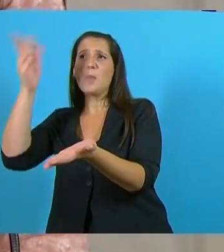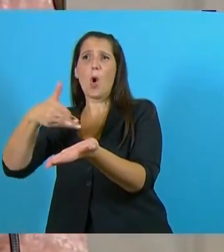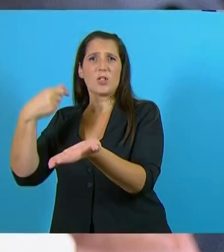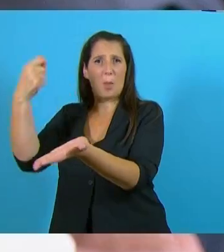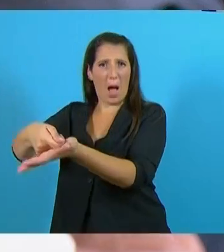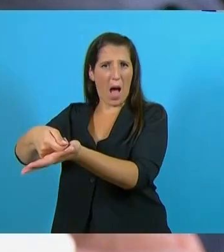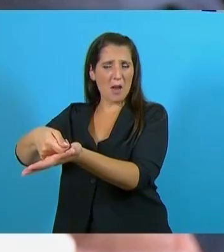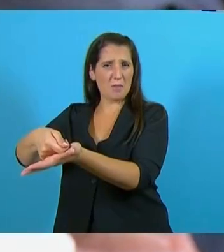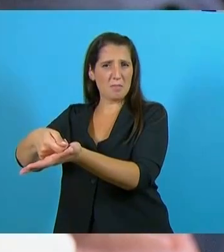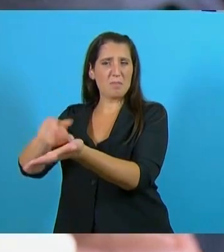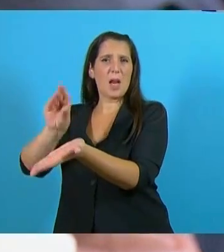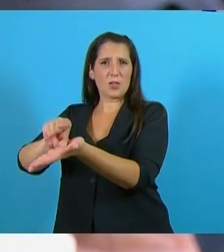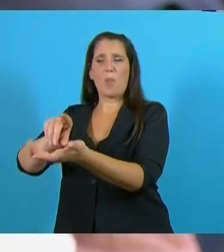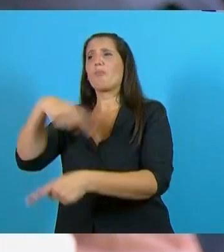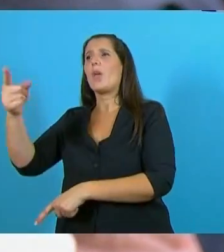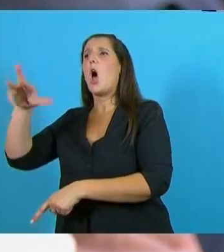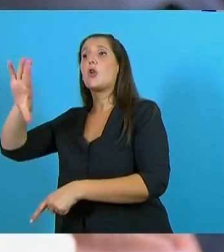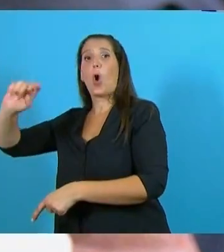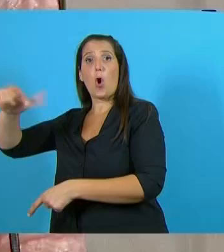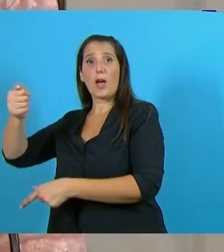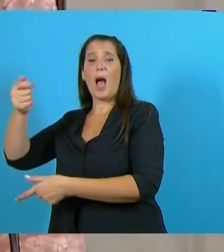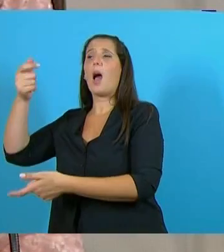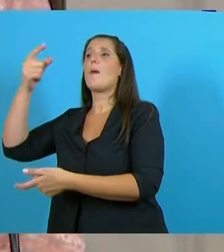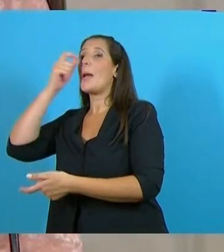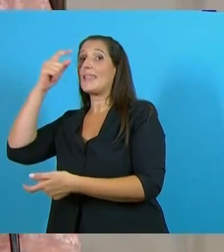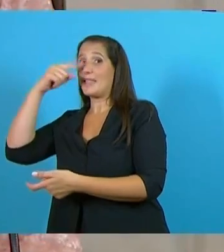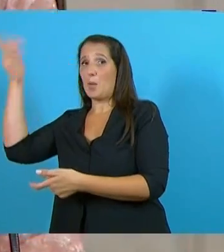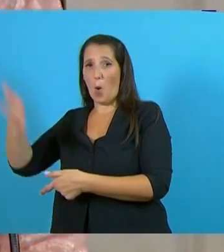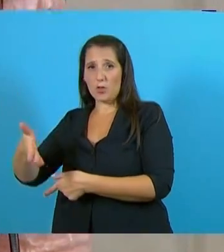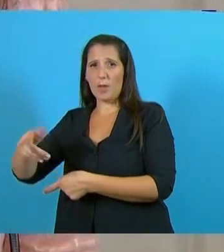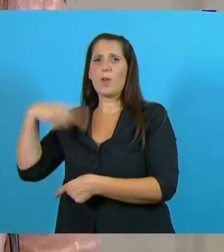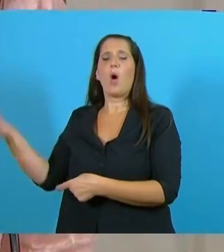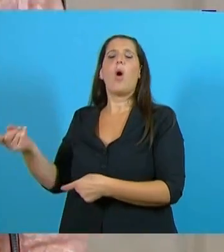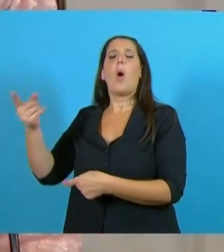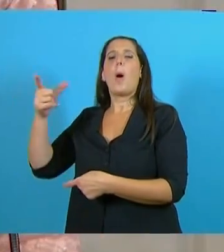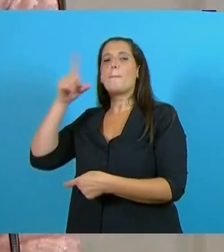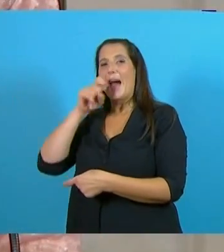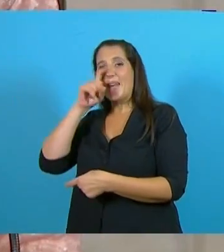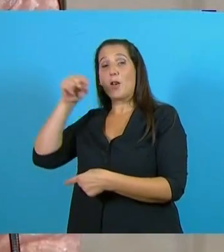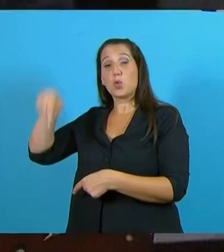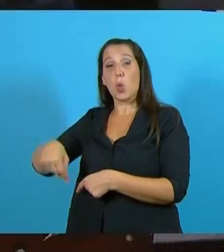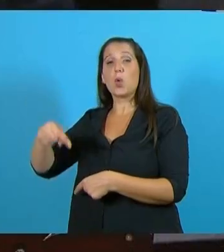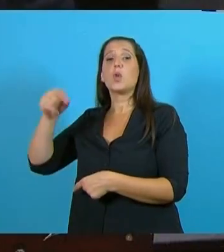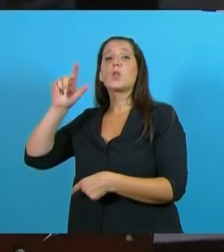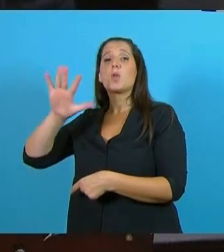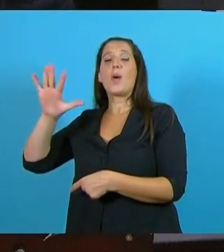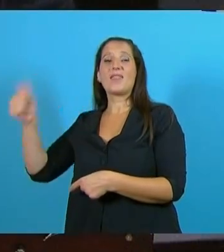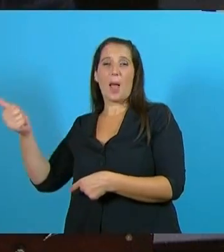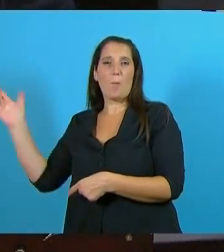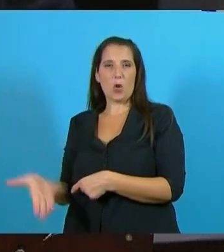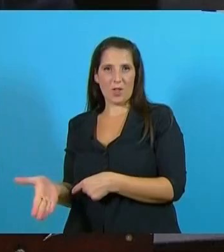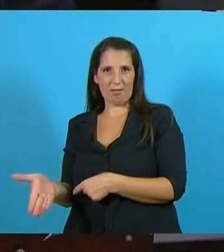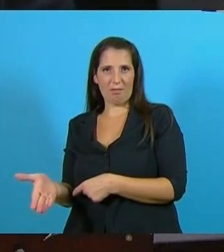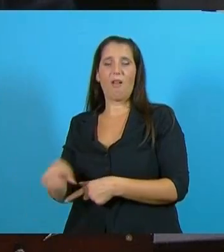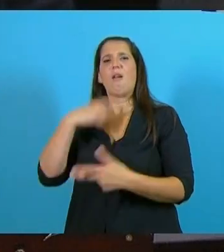nosotros, en la línea Roca un 27%, en la línea Belgrano Sur un 56% y en la línea